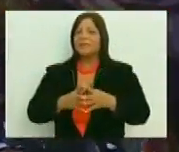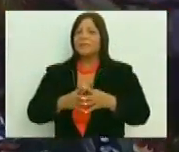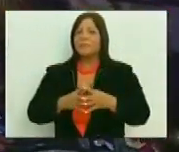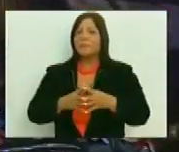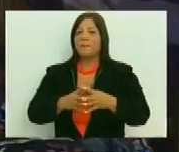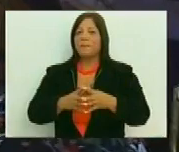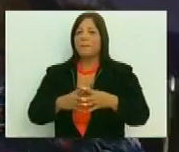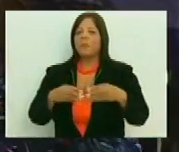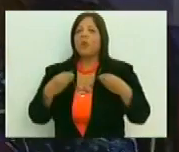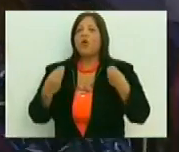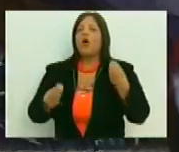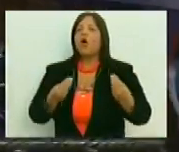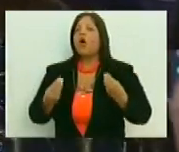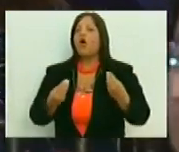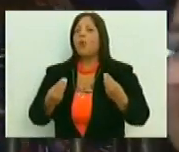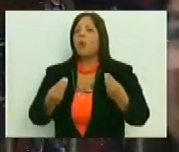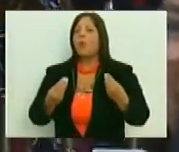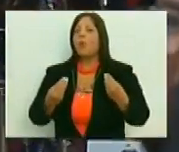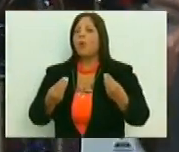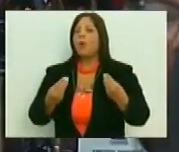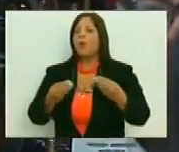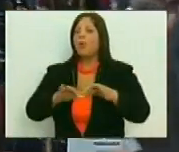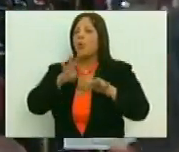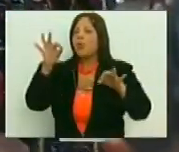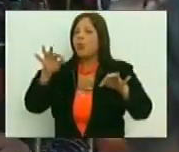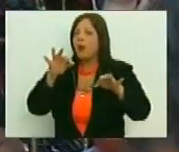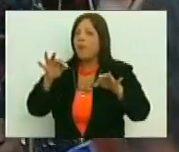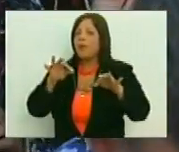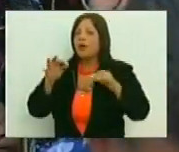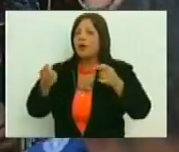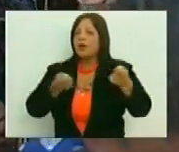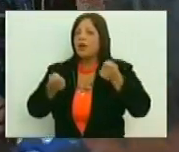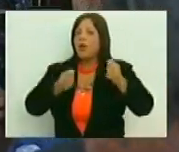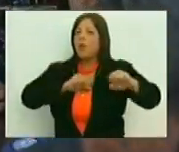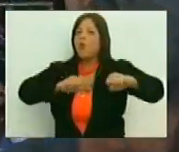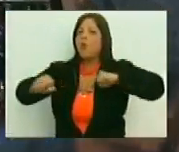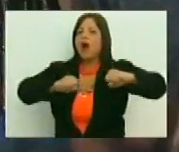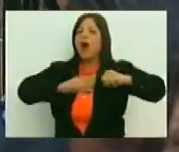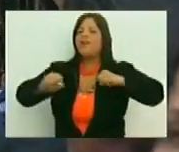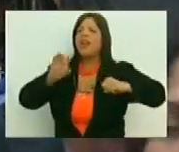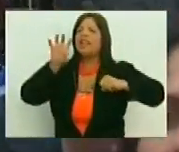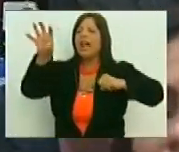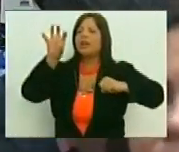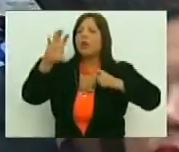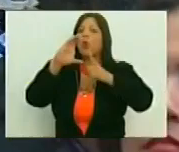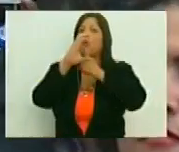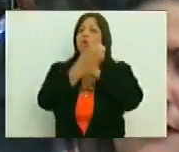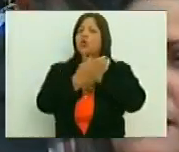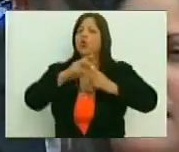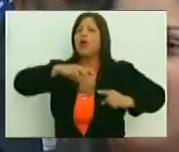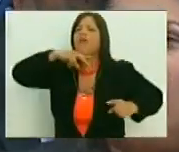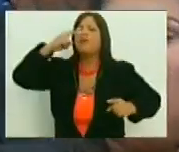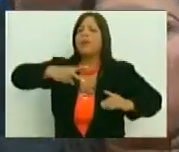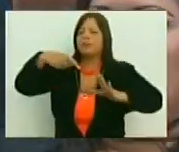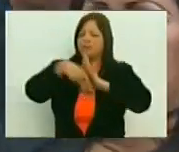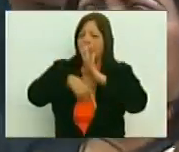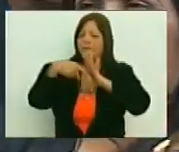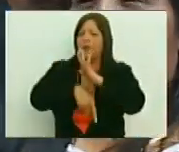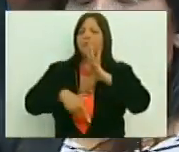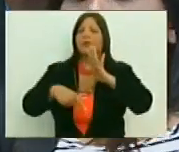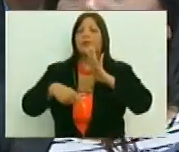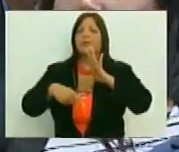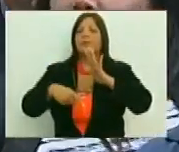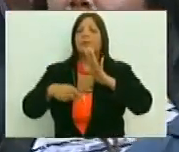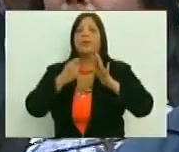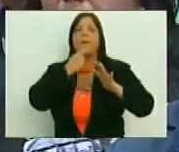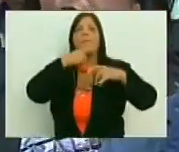pero cómo, los hilos espirituales que mueven una nación, que es lo que tiene que ver con la cultura realmente, más allá